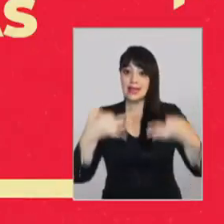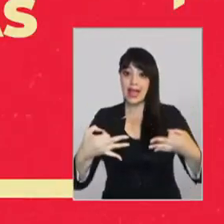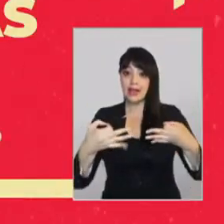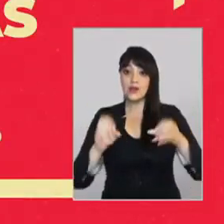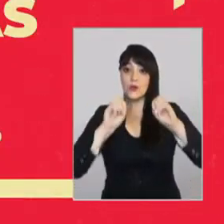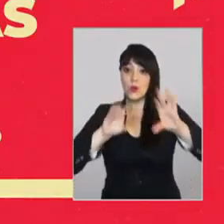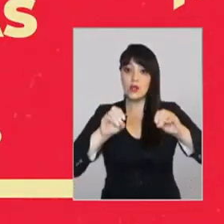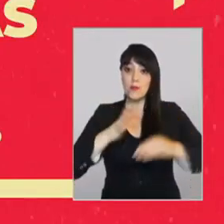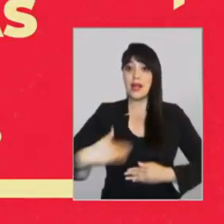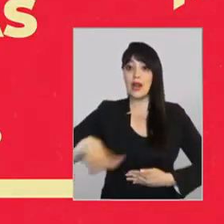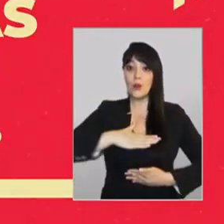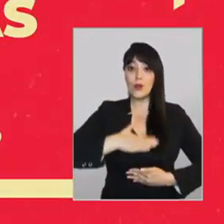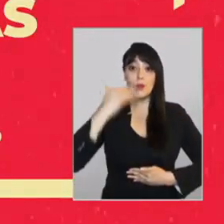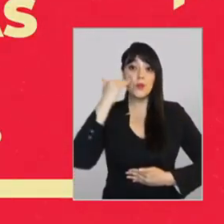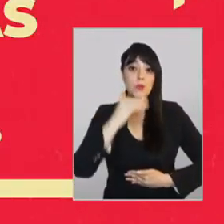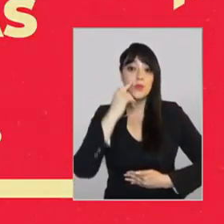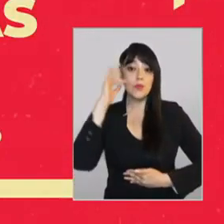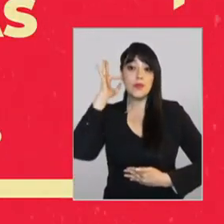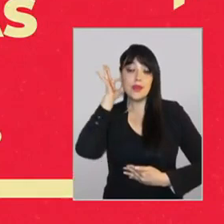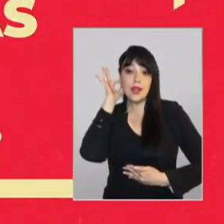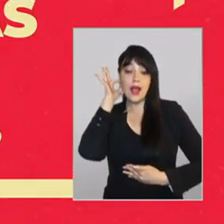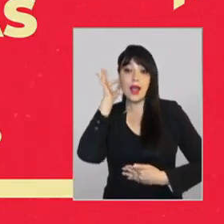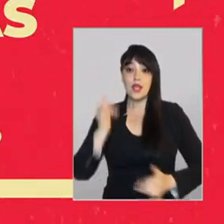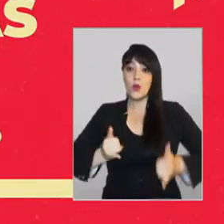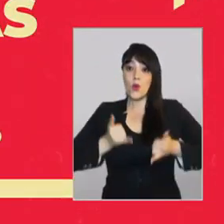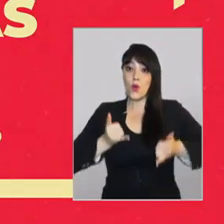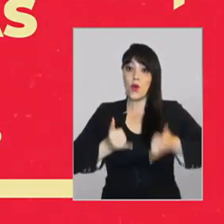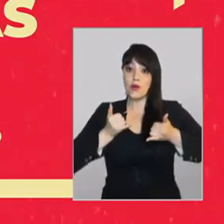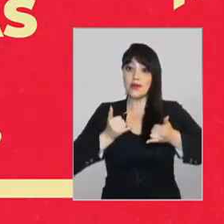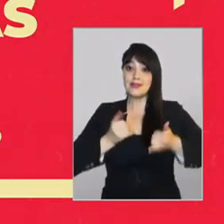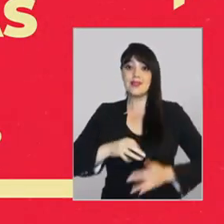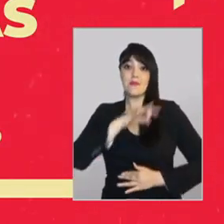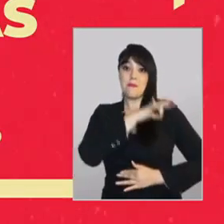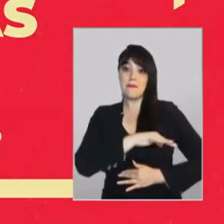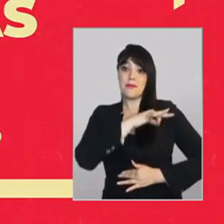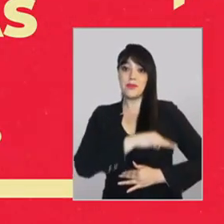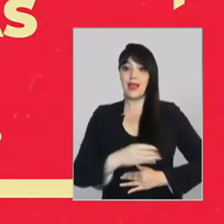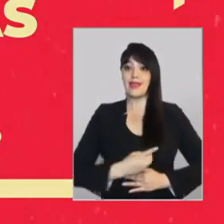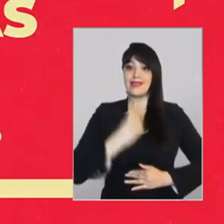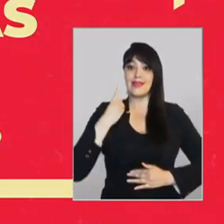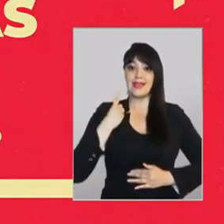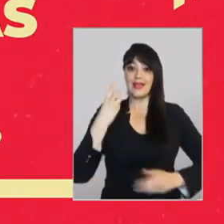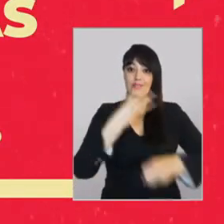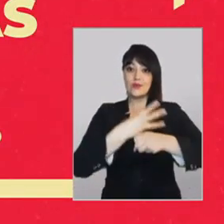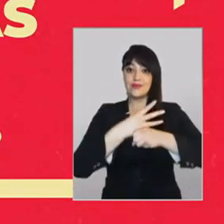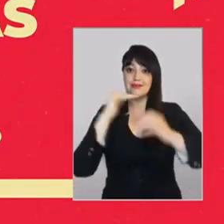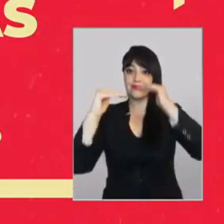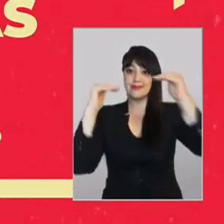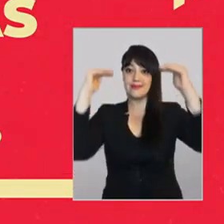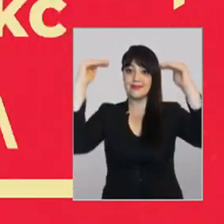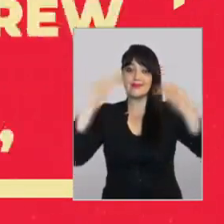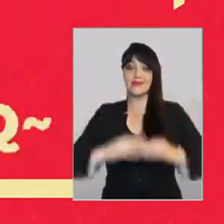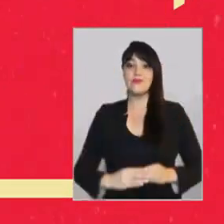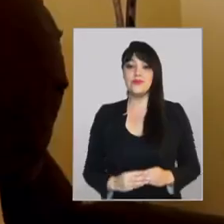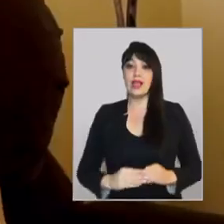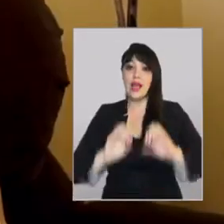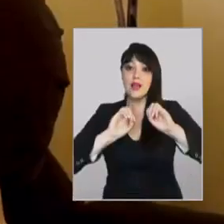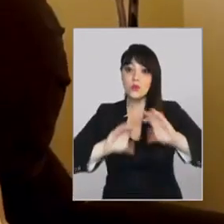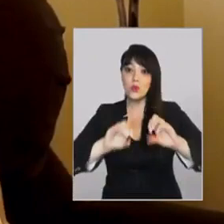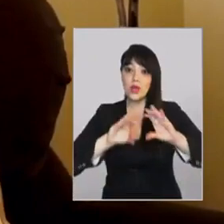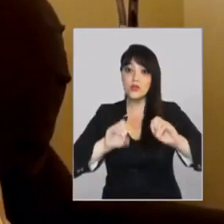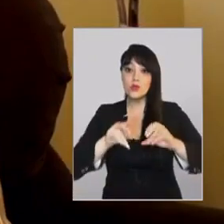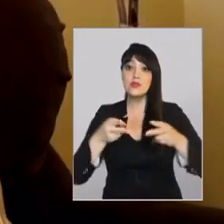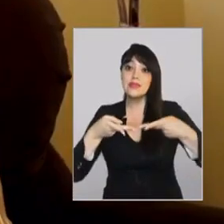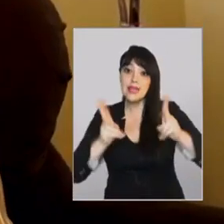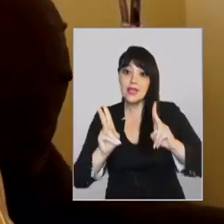Garantizar educación para nuestros niños, niñas, adolescentes y jóvenes y pensiones dignas para nuestros adultos mayores. La